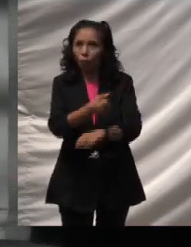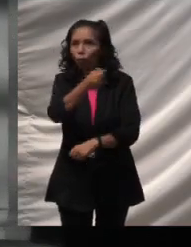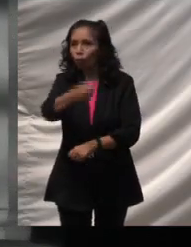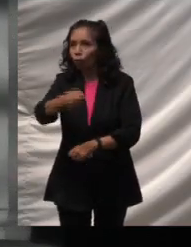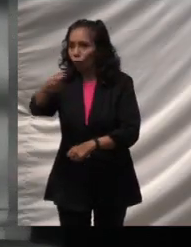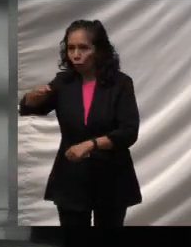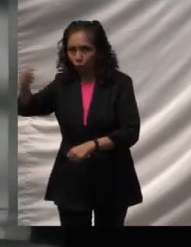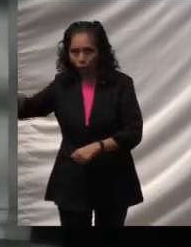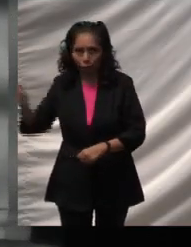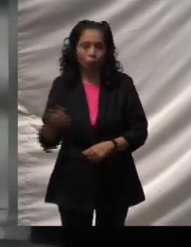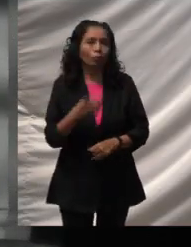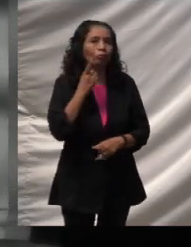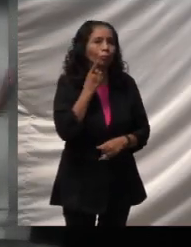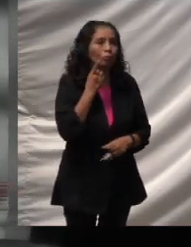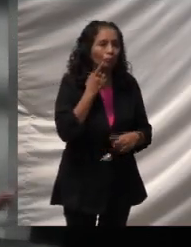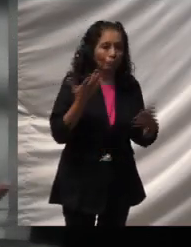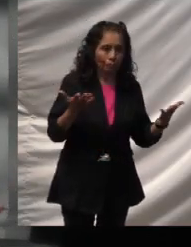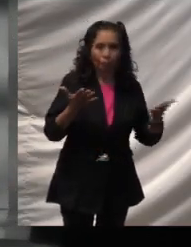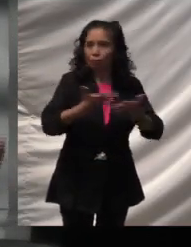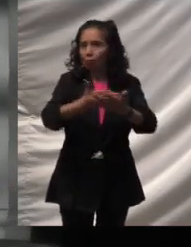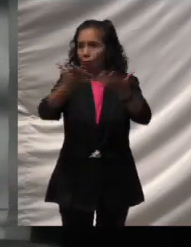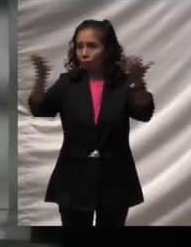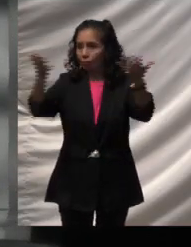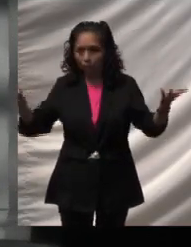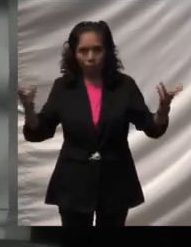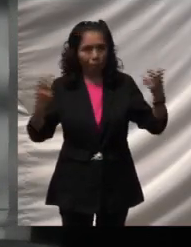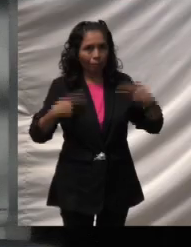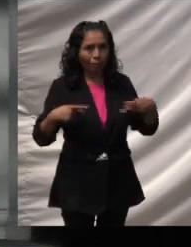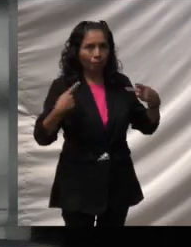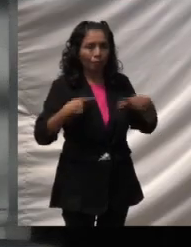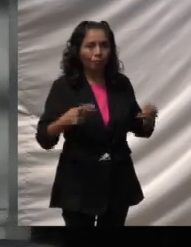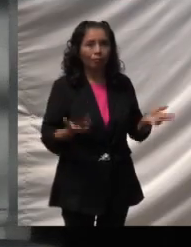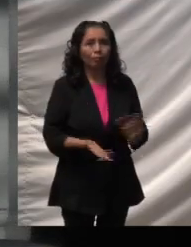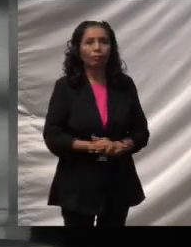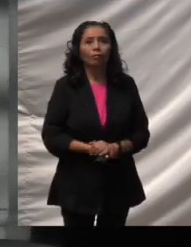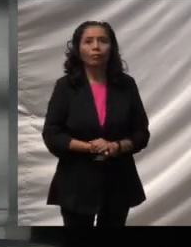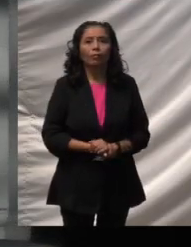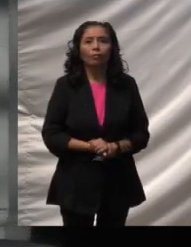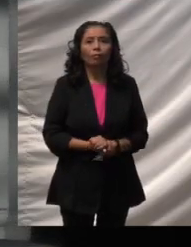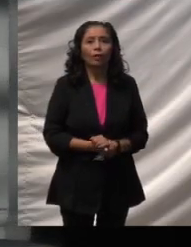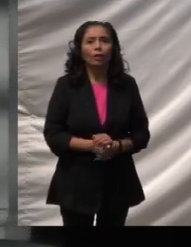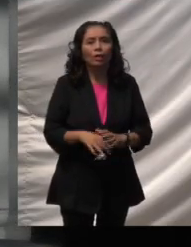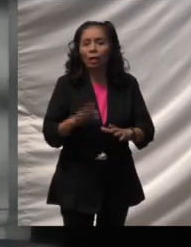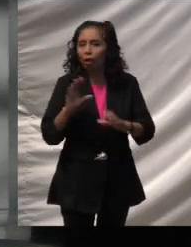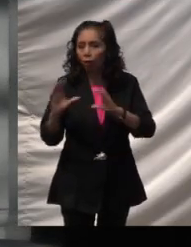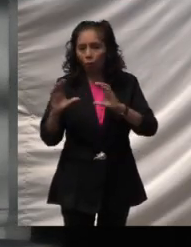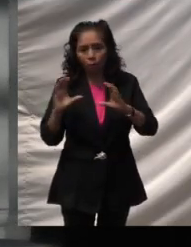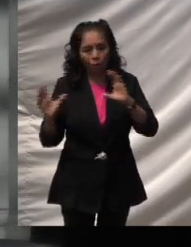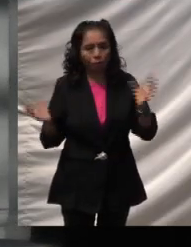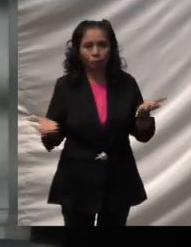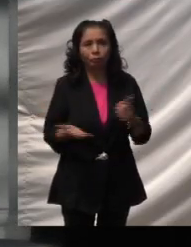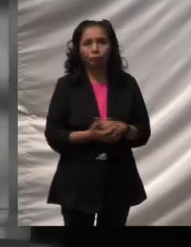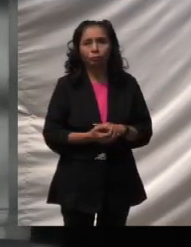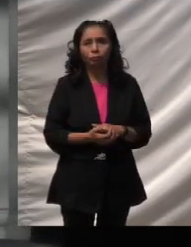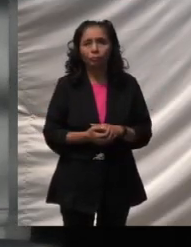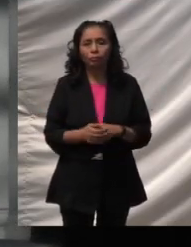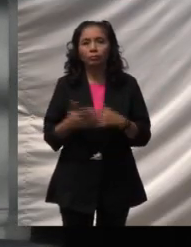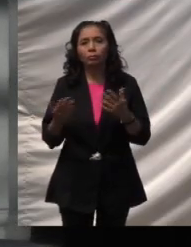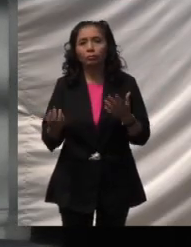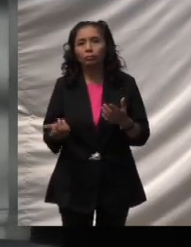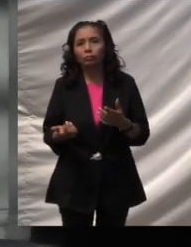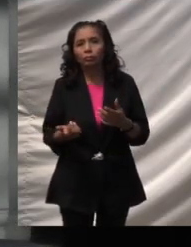parlamentarios, a todos y todas las presentes y a las comunicaciones de medios